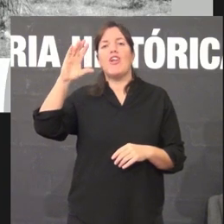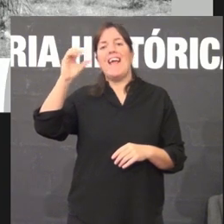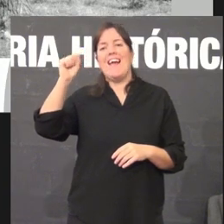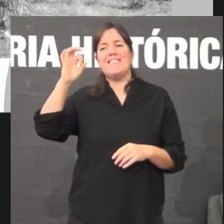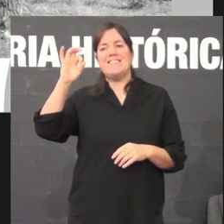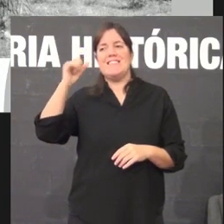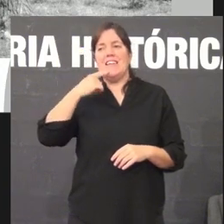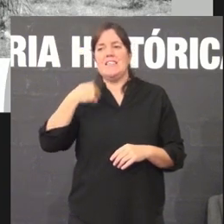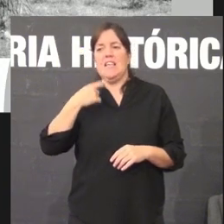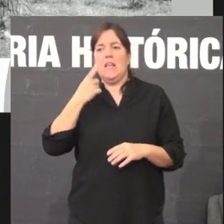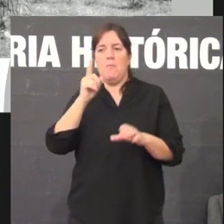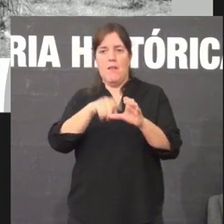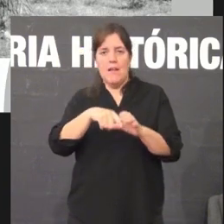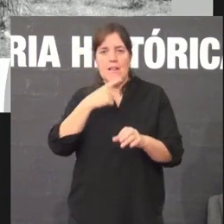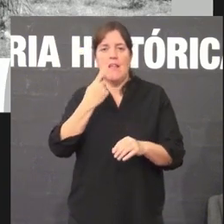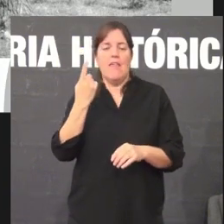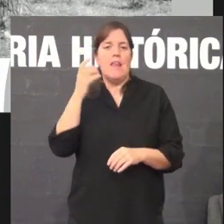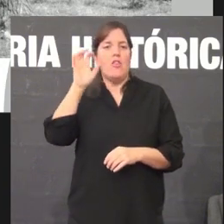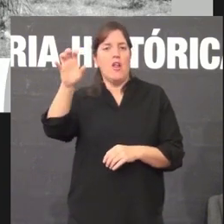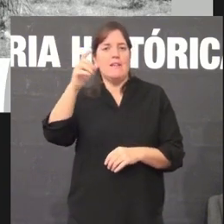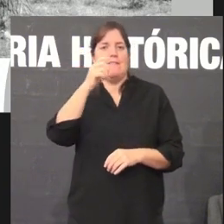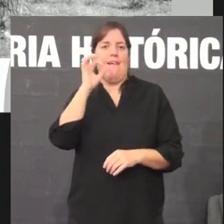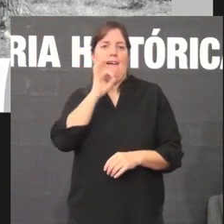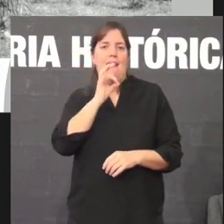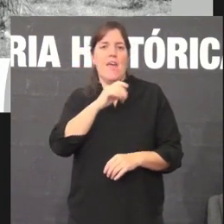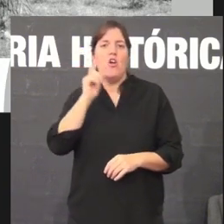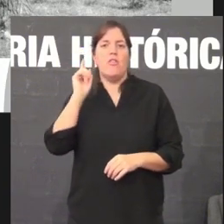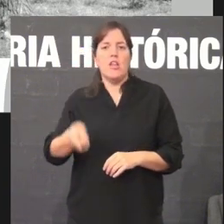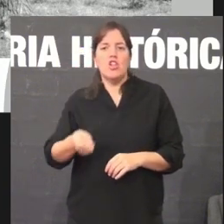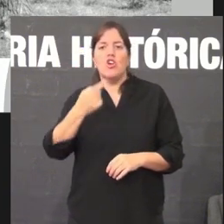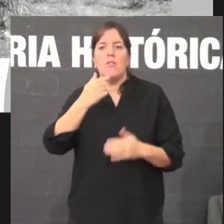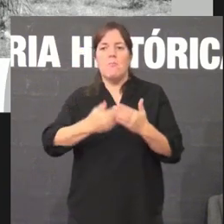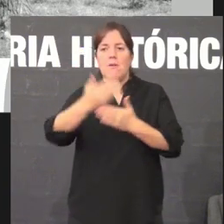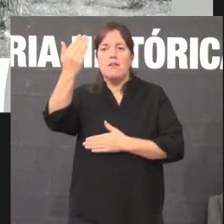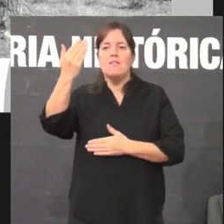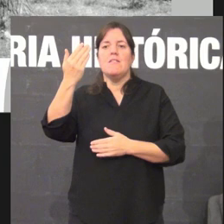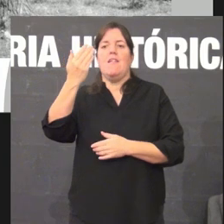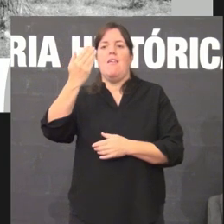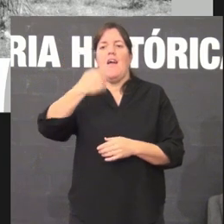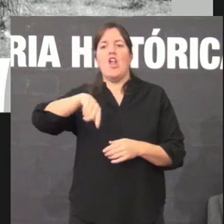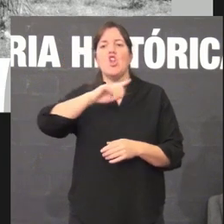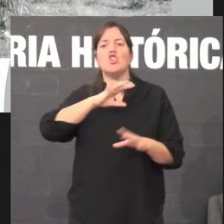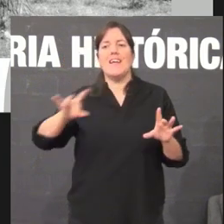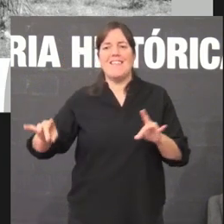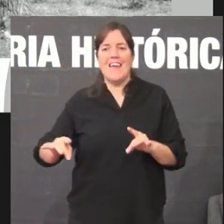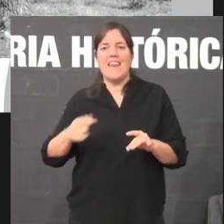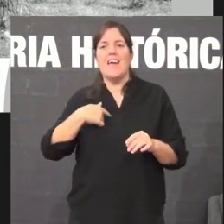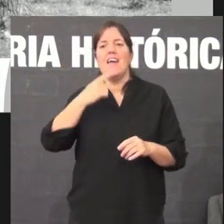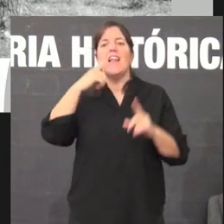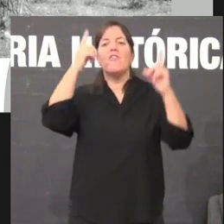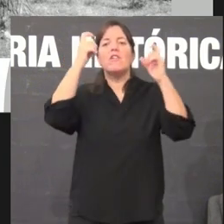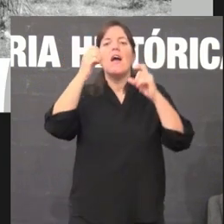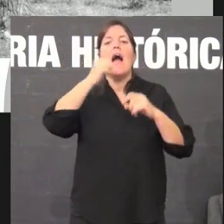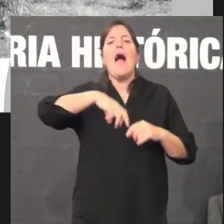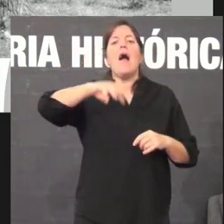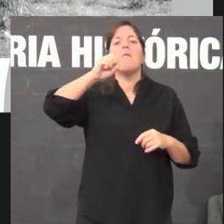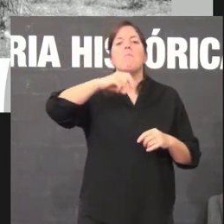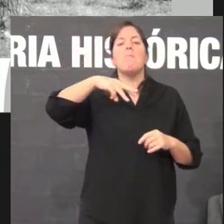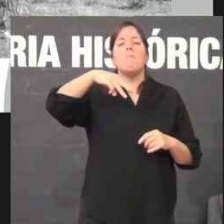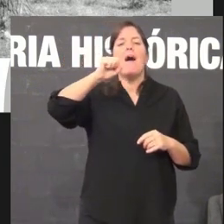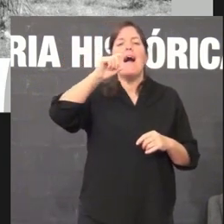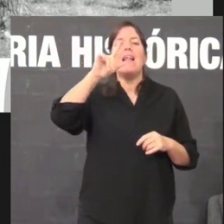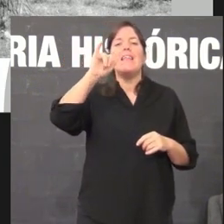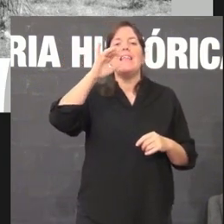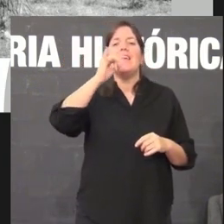militante a democracia, director da nosa terra, a fotógrafa, Amalia Álvarez, a